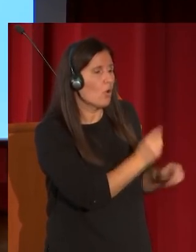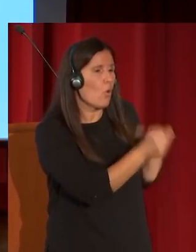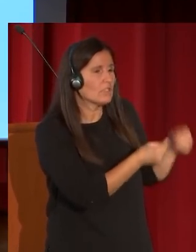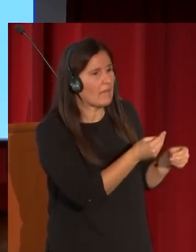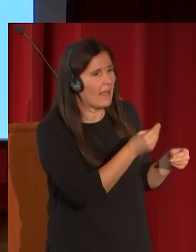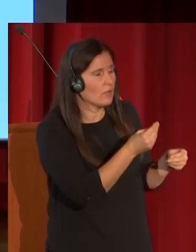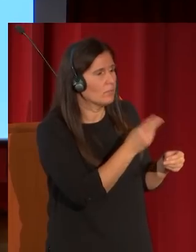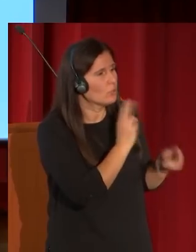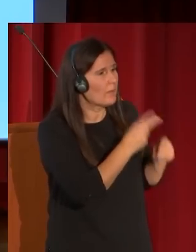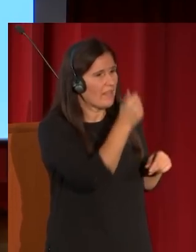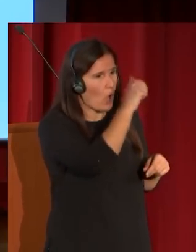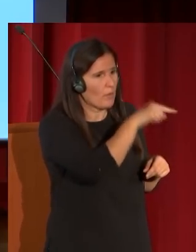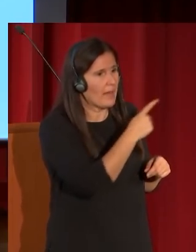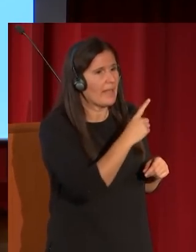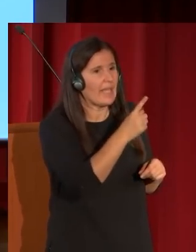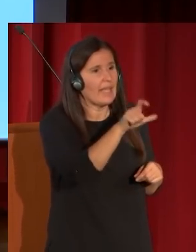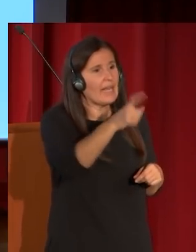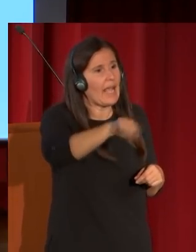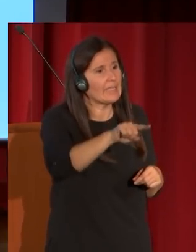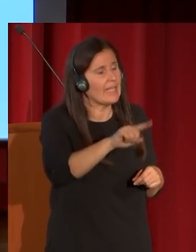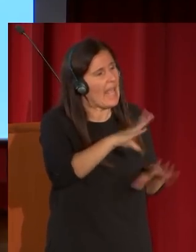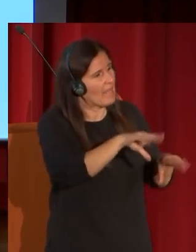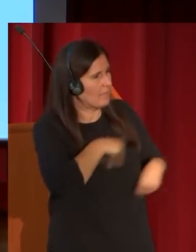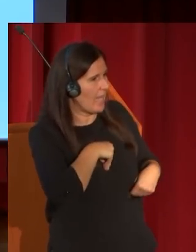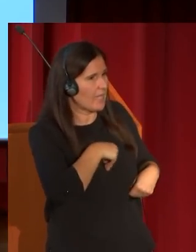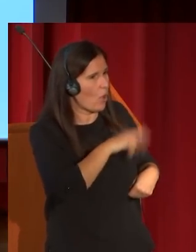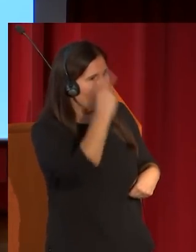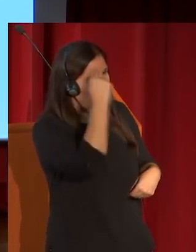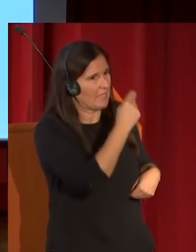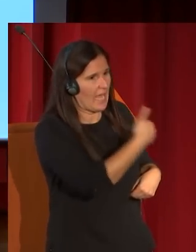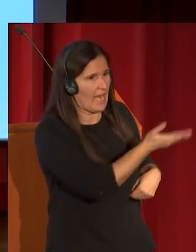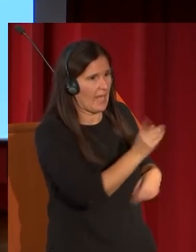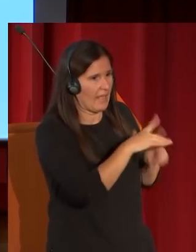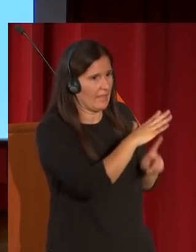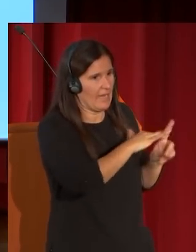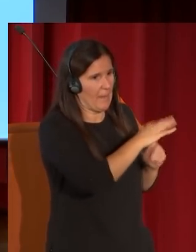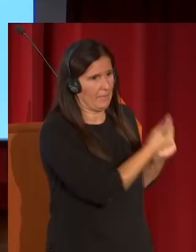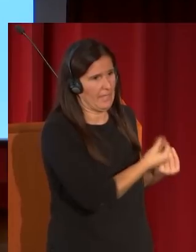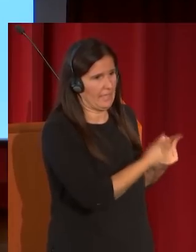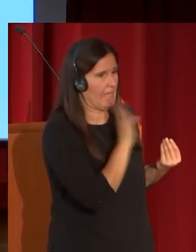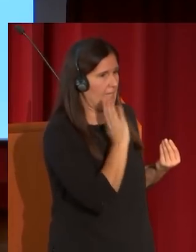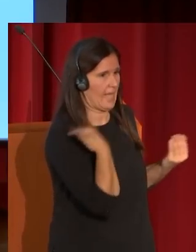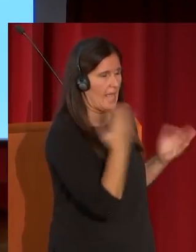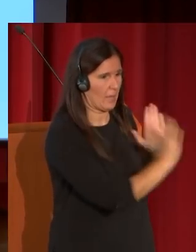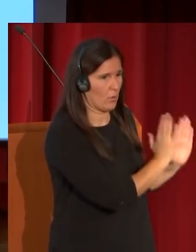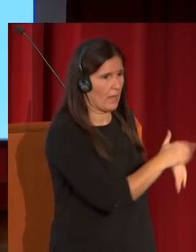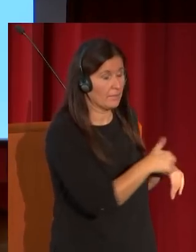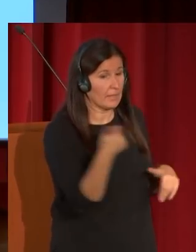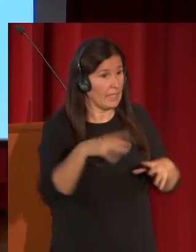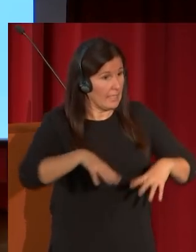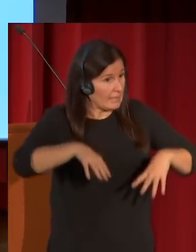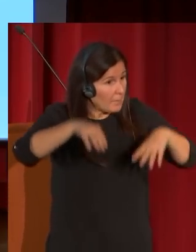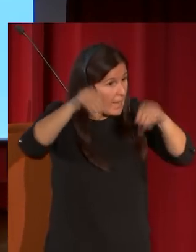para tener aceptación o un mínimo de respeto en el ambiente de la época y en ese palacio